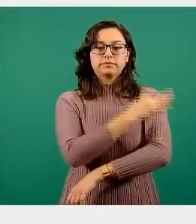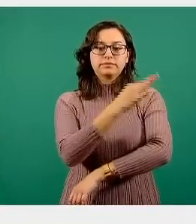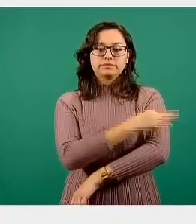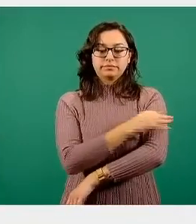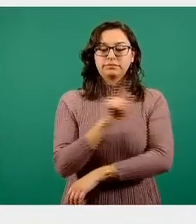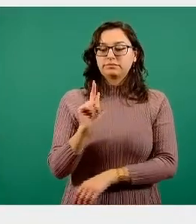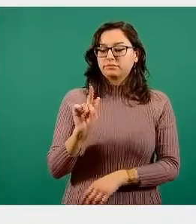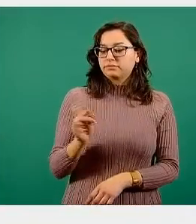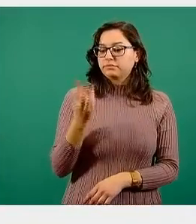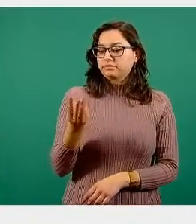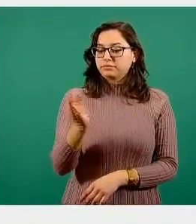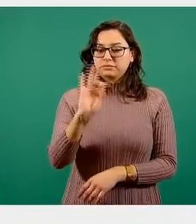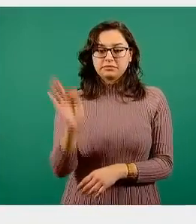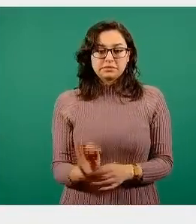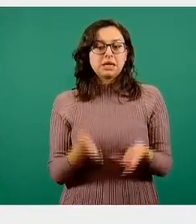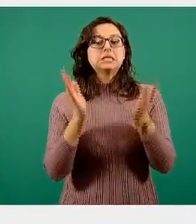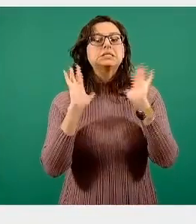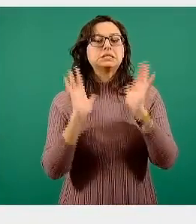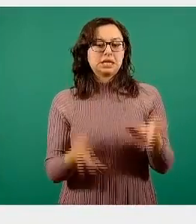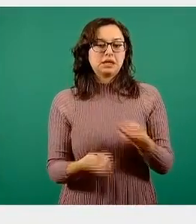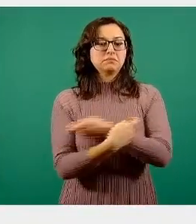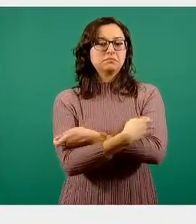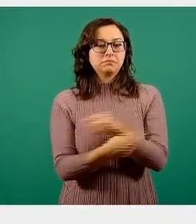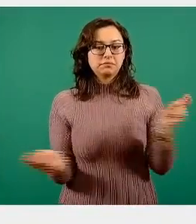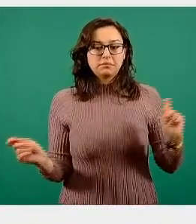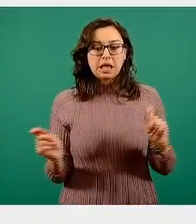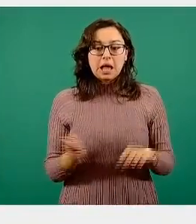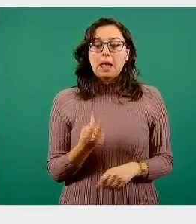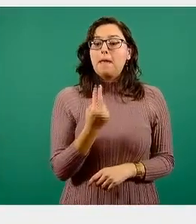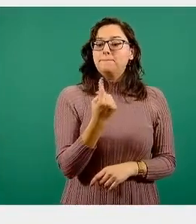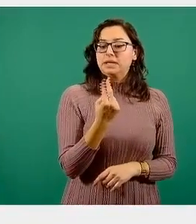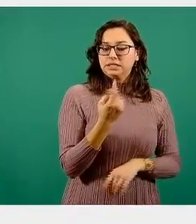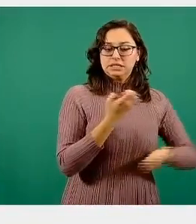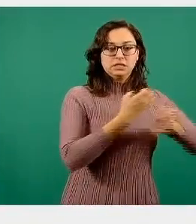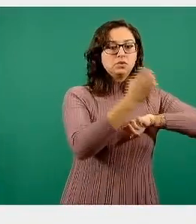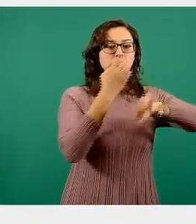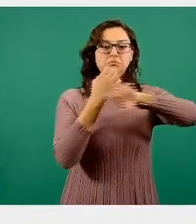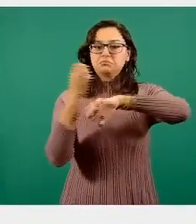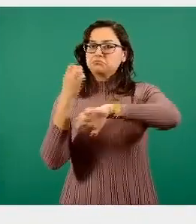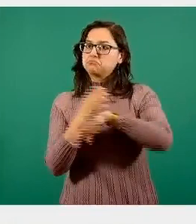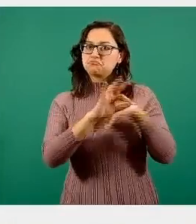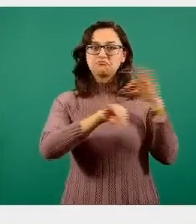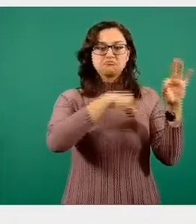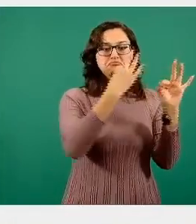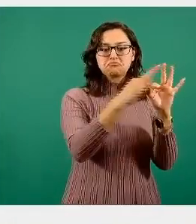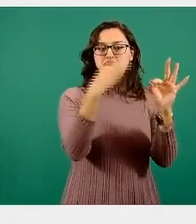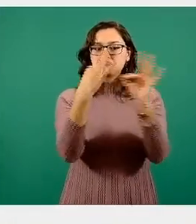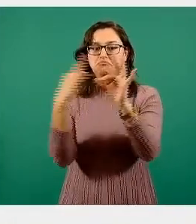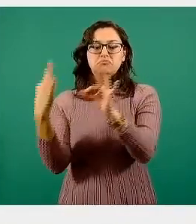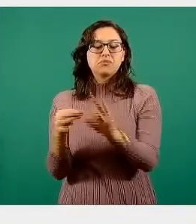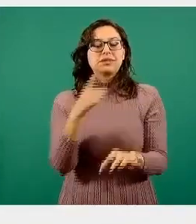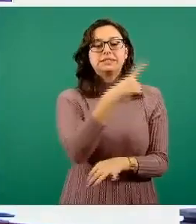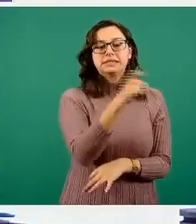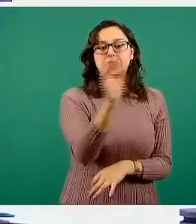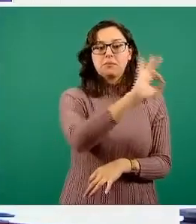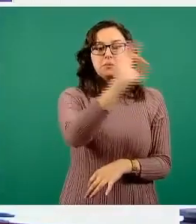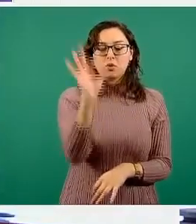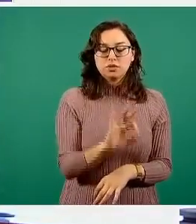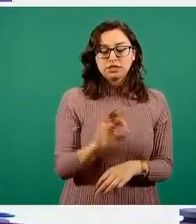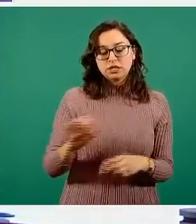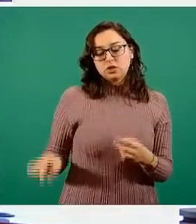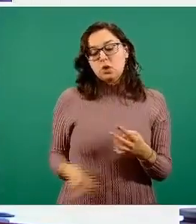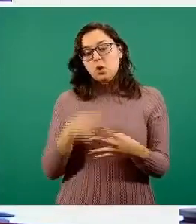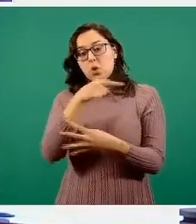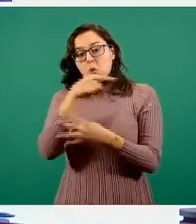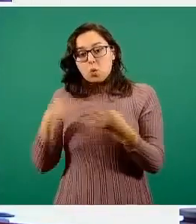ya han sido aplicadas. En veinticinco entidades federativas al cien por ciento. Cuatro entidades federativas están por